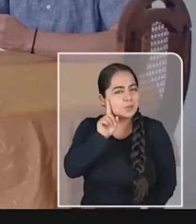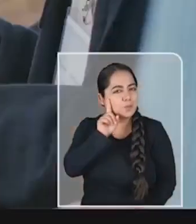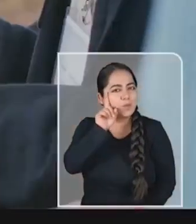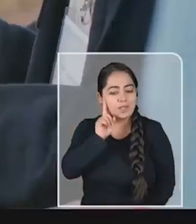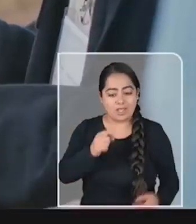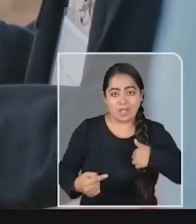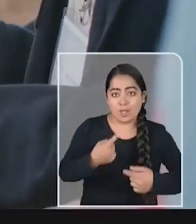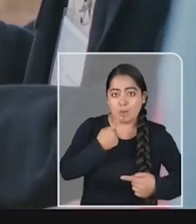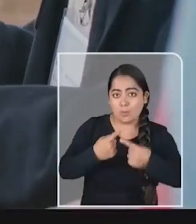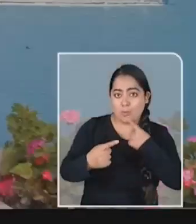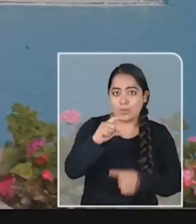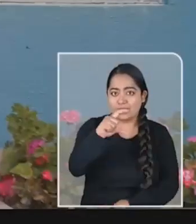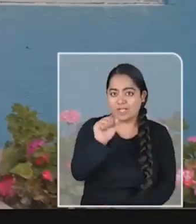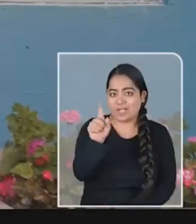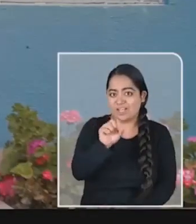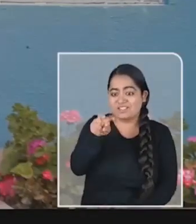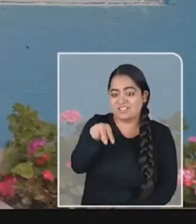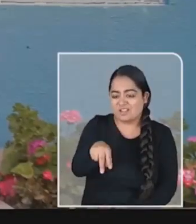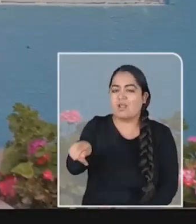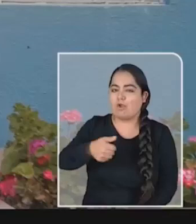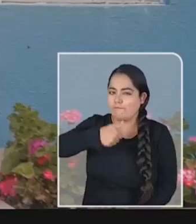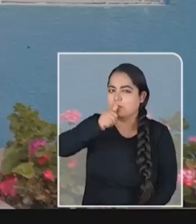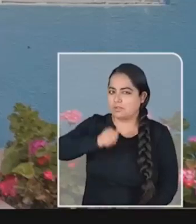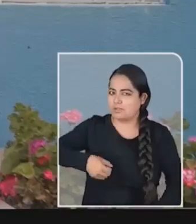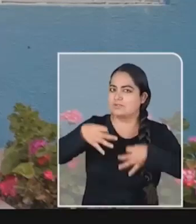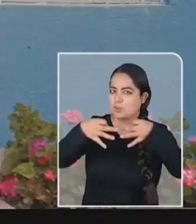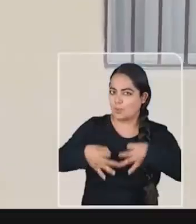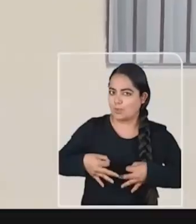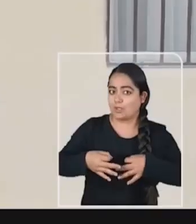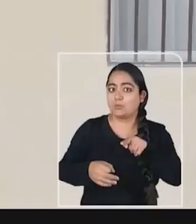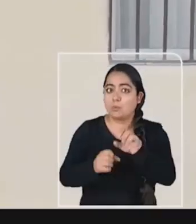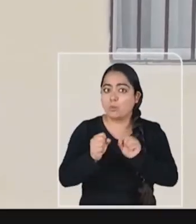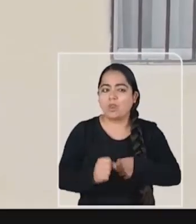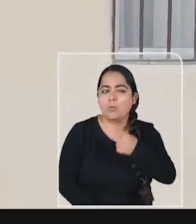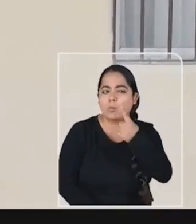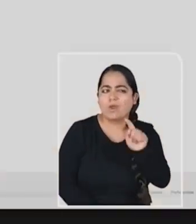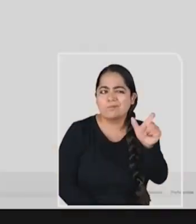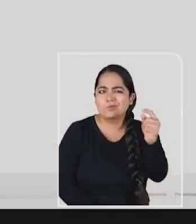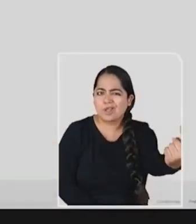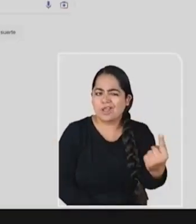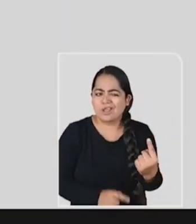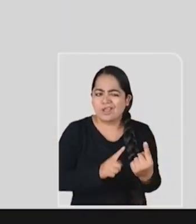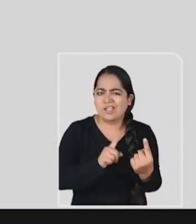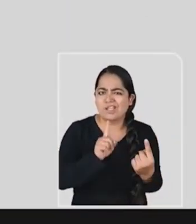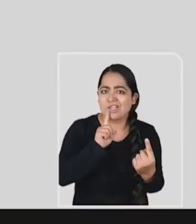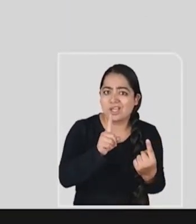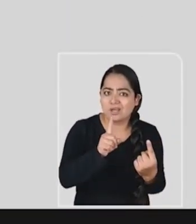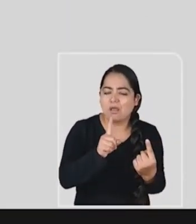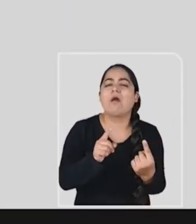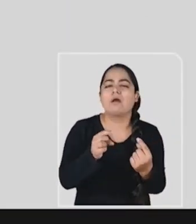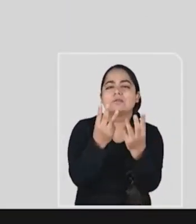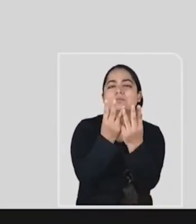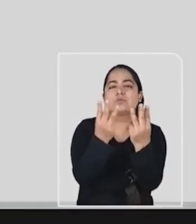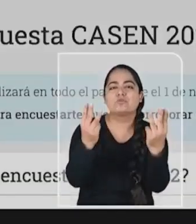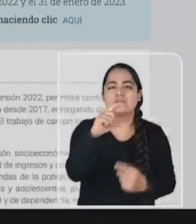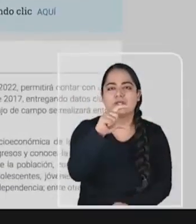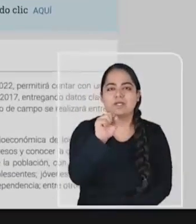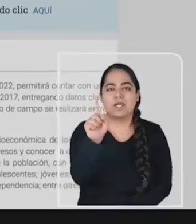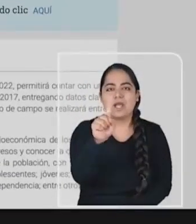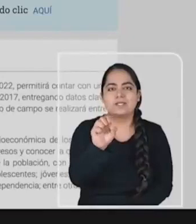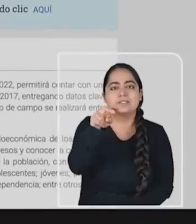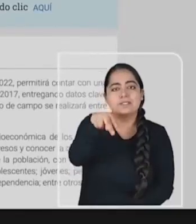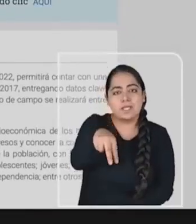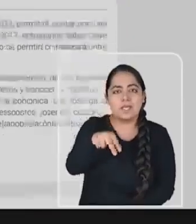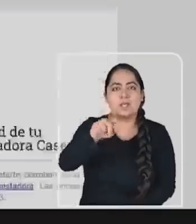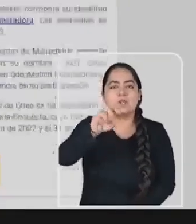Recuerda que la encuesta CACEN es confidencial y segura. Podrás comprobar la identidad de nuestros encuestadores en www